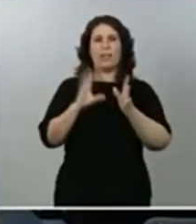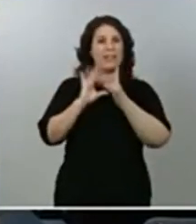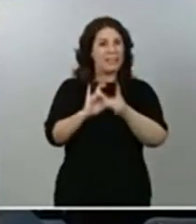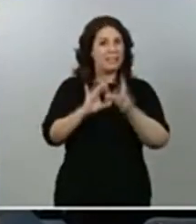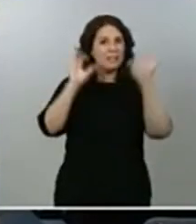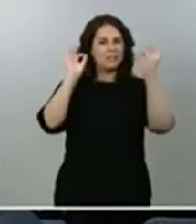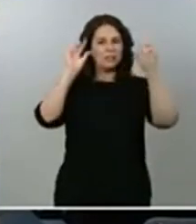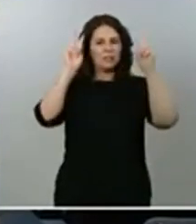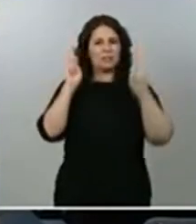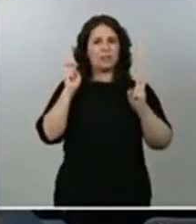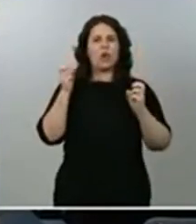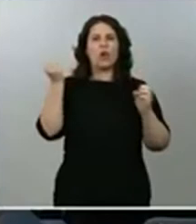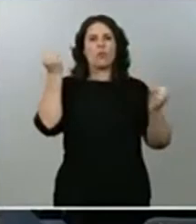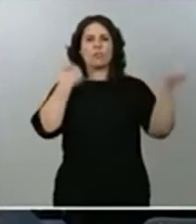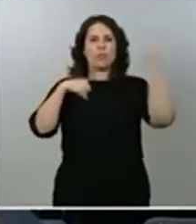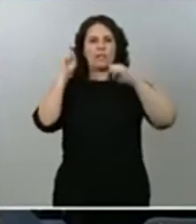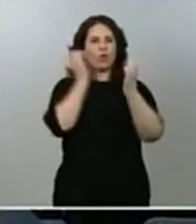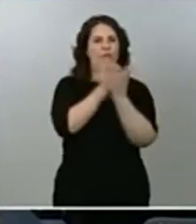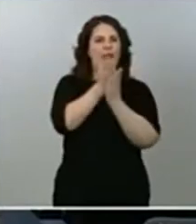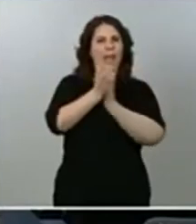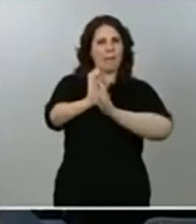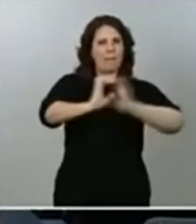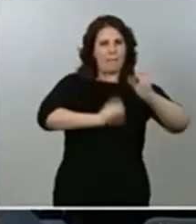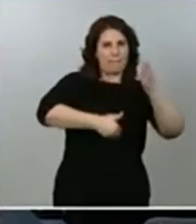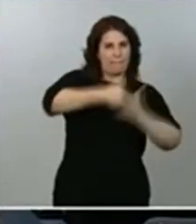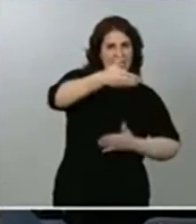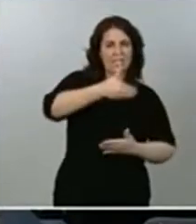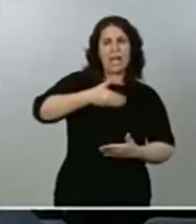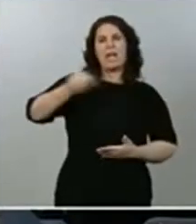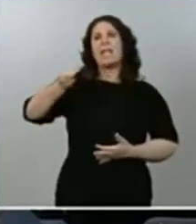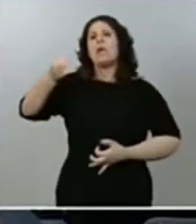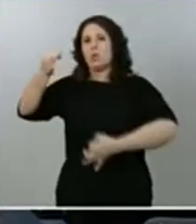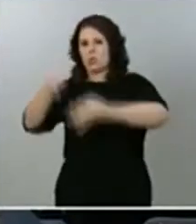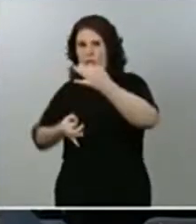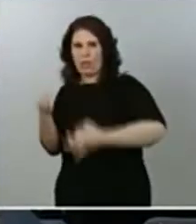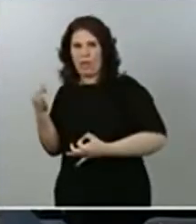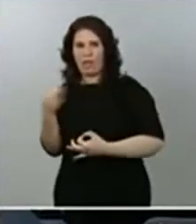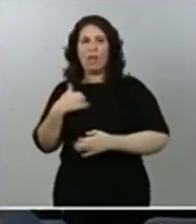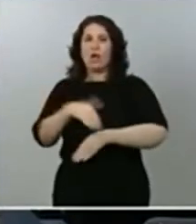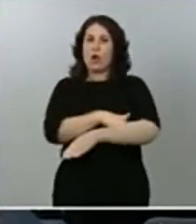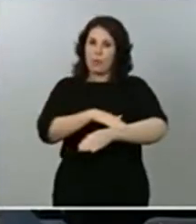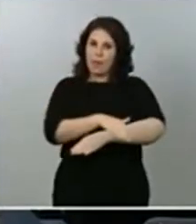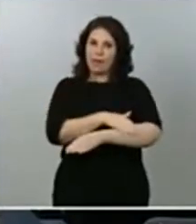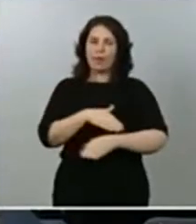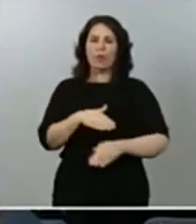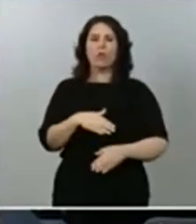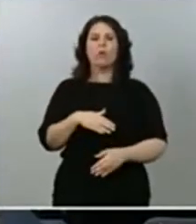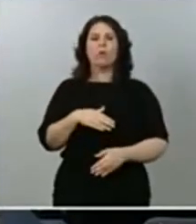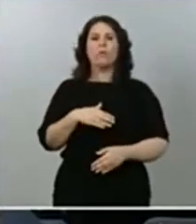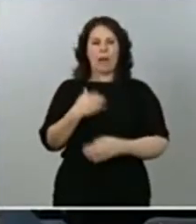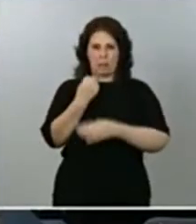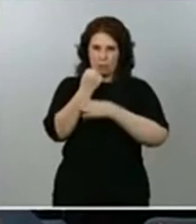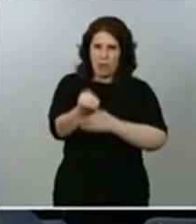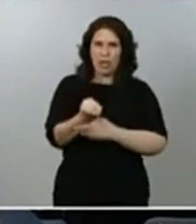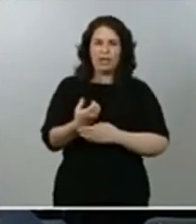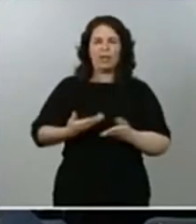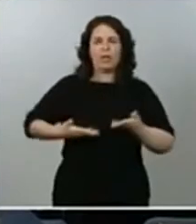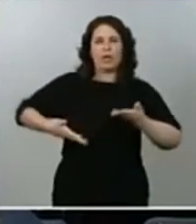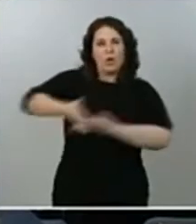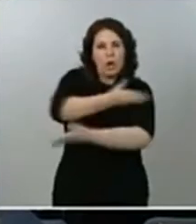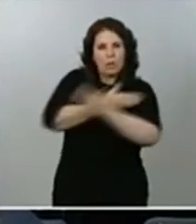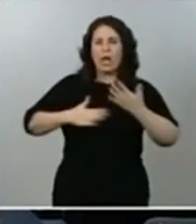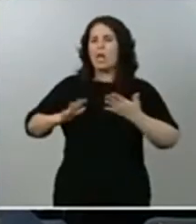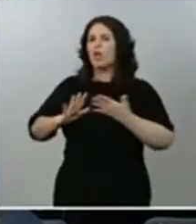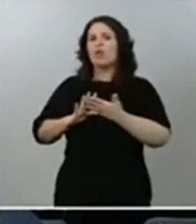comportamiento de la propia justicia. El Gobierno va a apoyar y, por supuesto, va a colaborar con todas aquellas actuaciones que se les